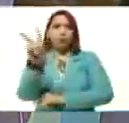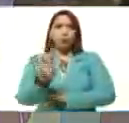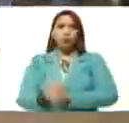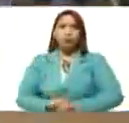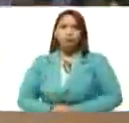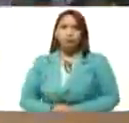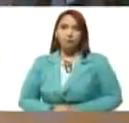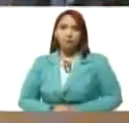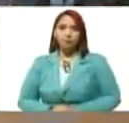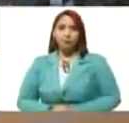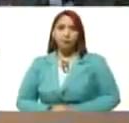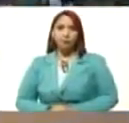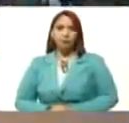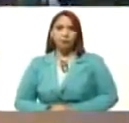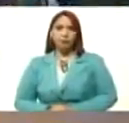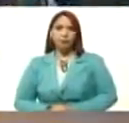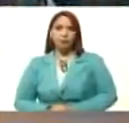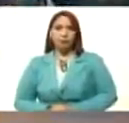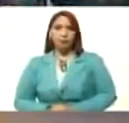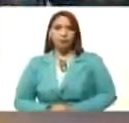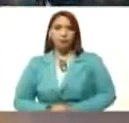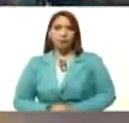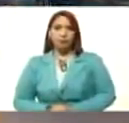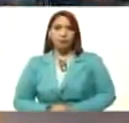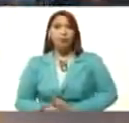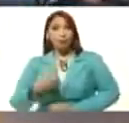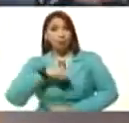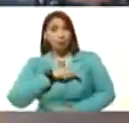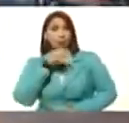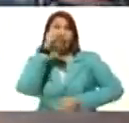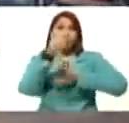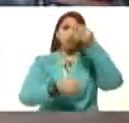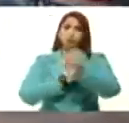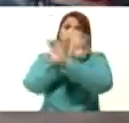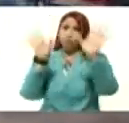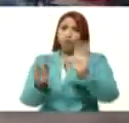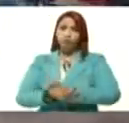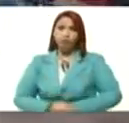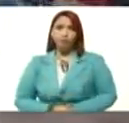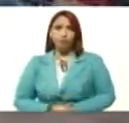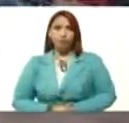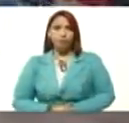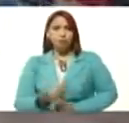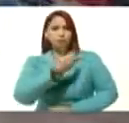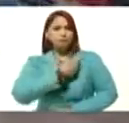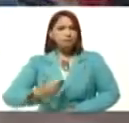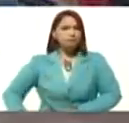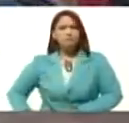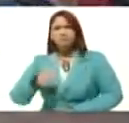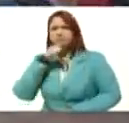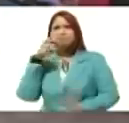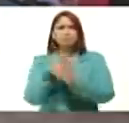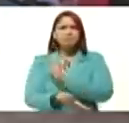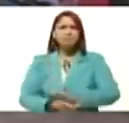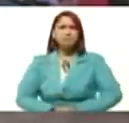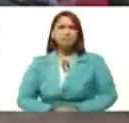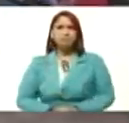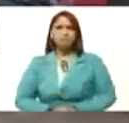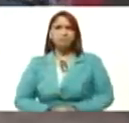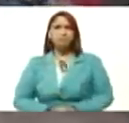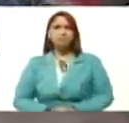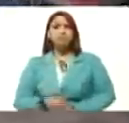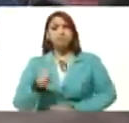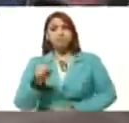elección número 29. Así les expliqué a los presidentes, a los